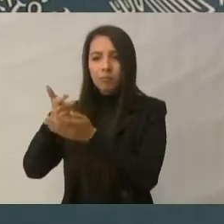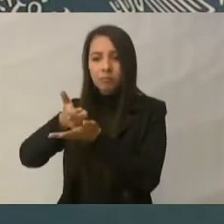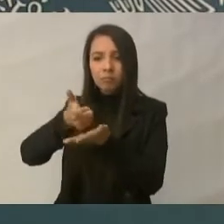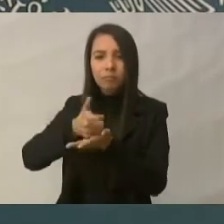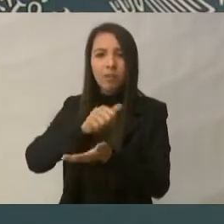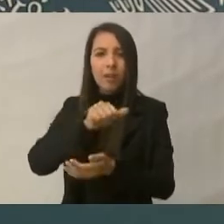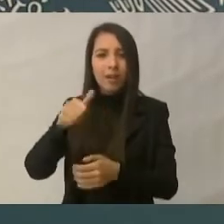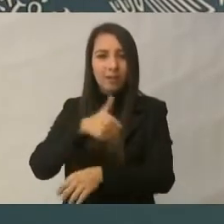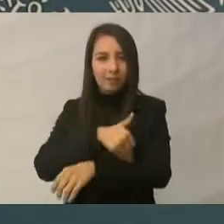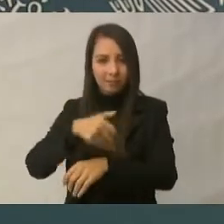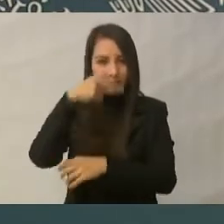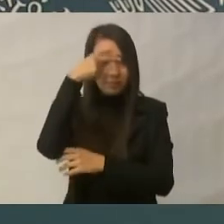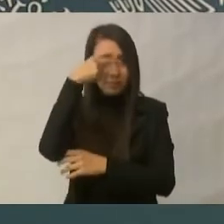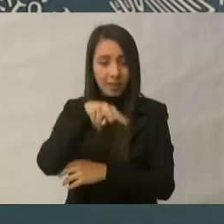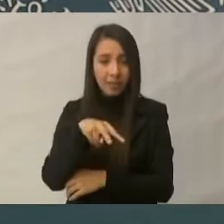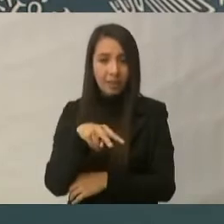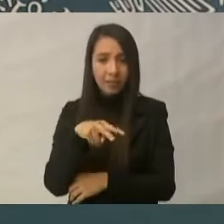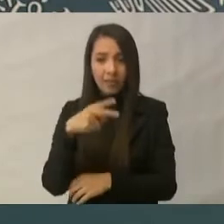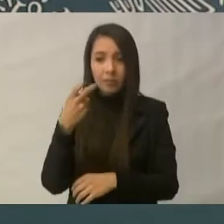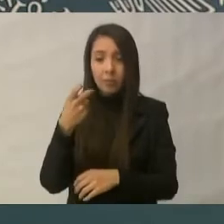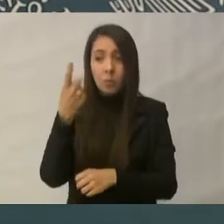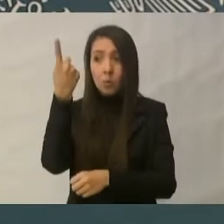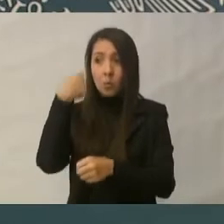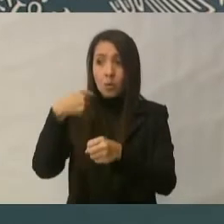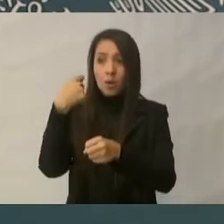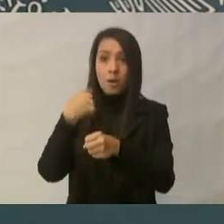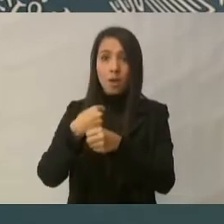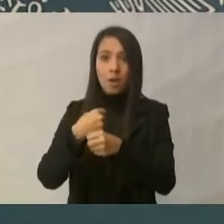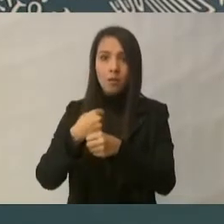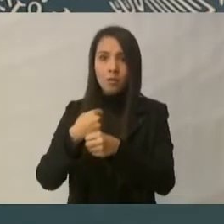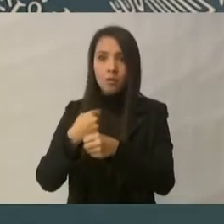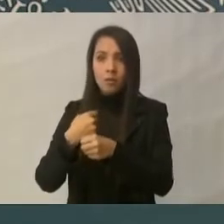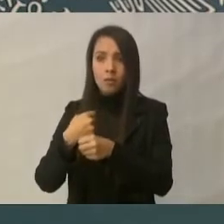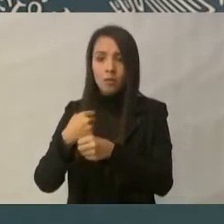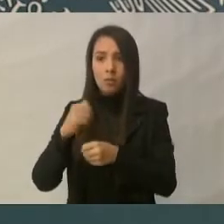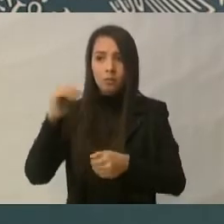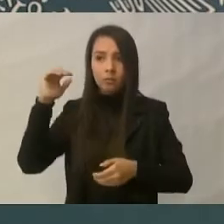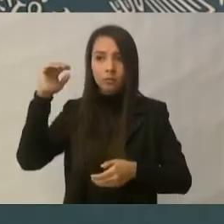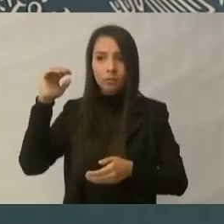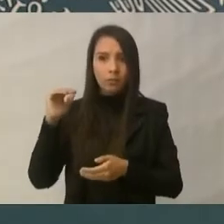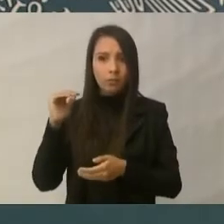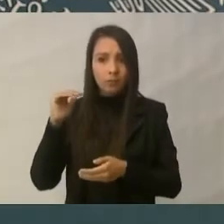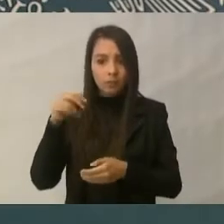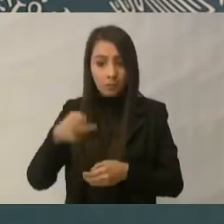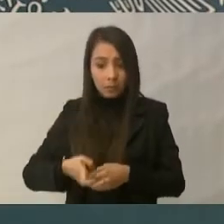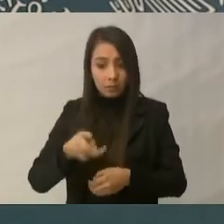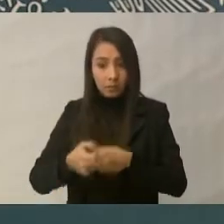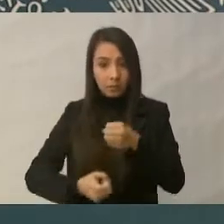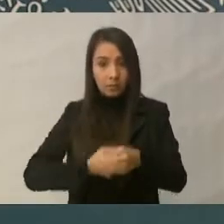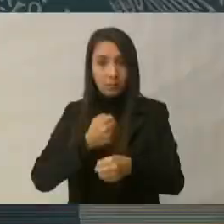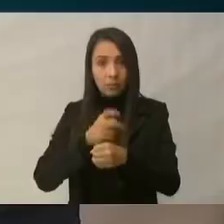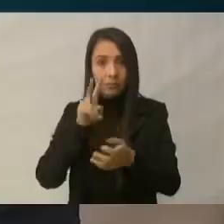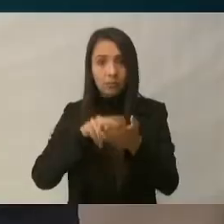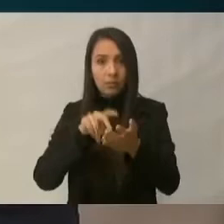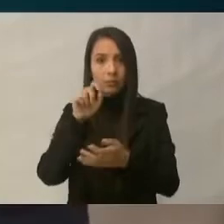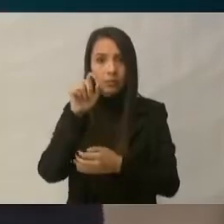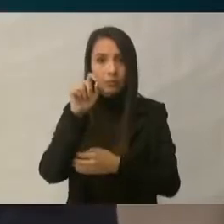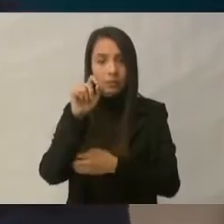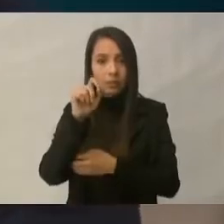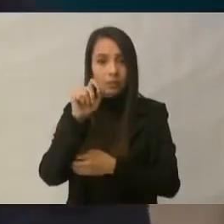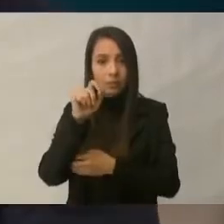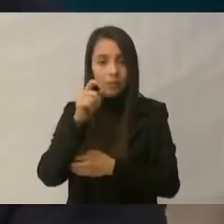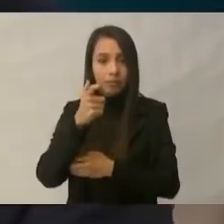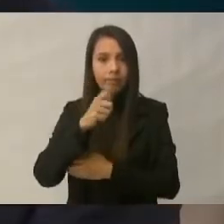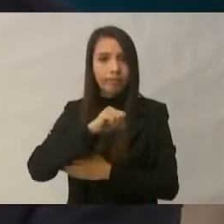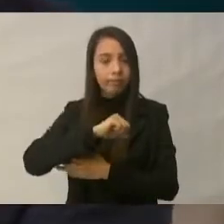a pesar de la pandemia es de más del 10%. Imagínense